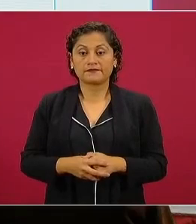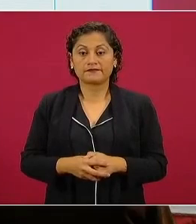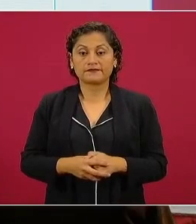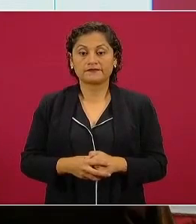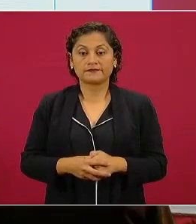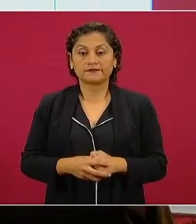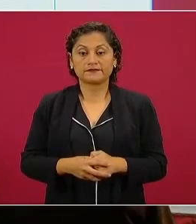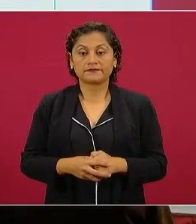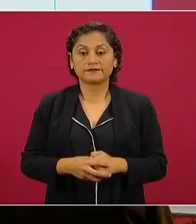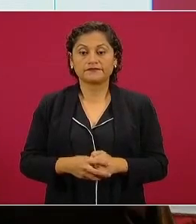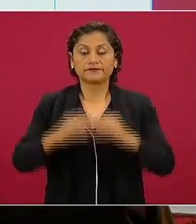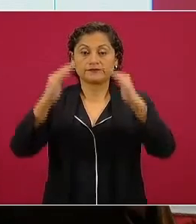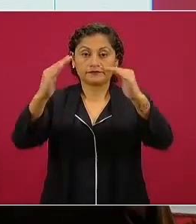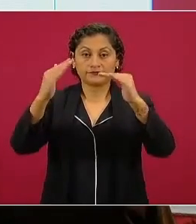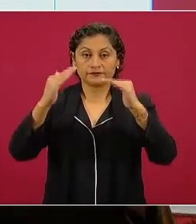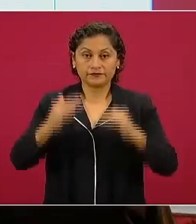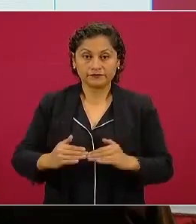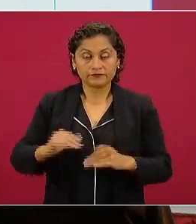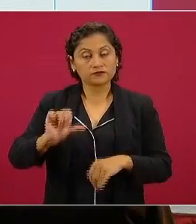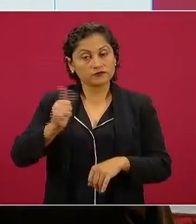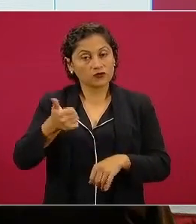esto es importante